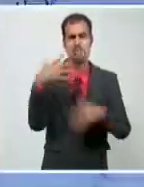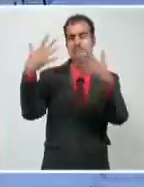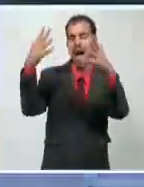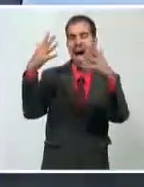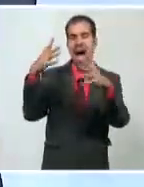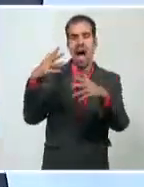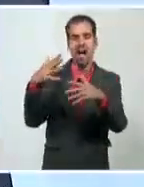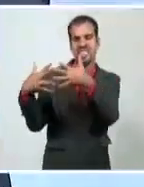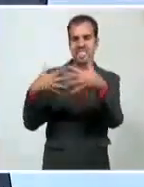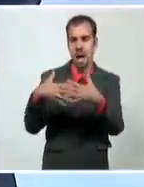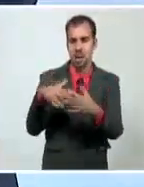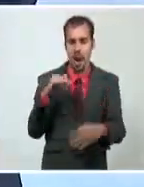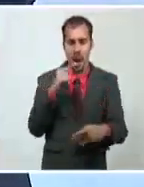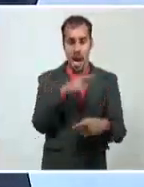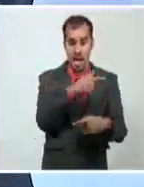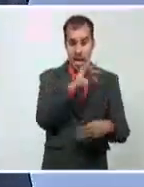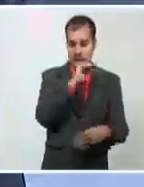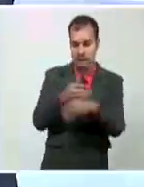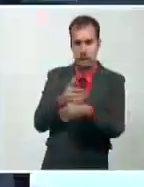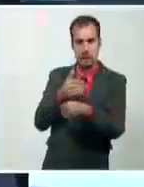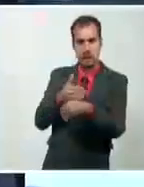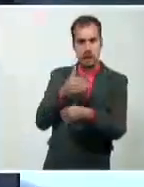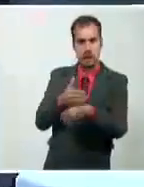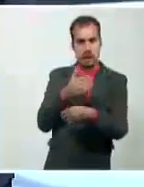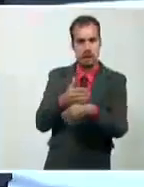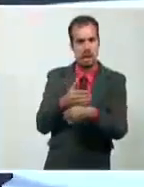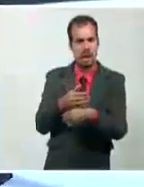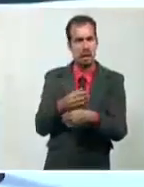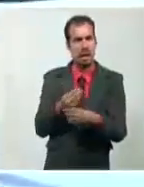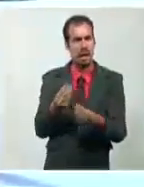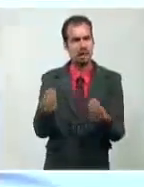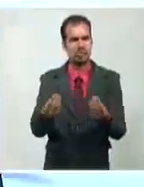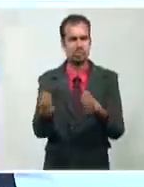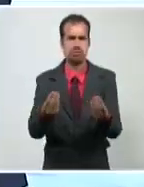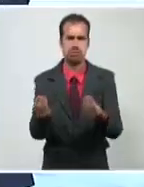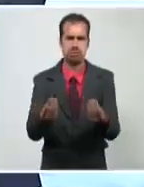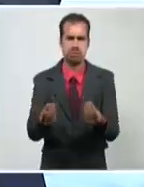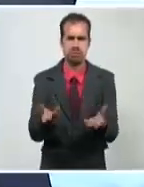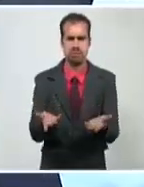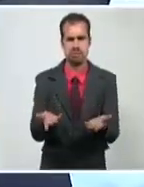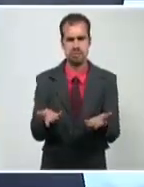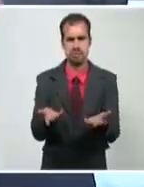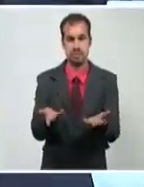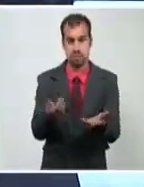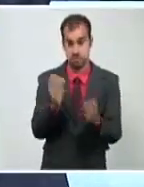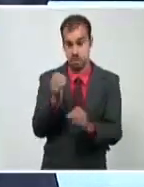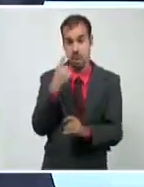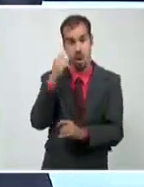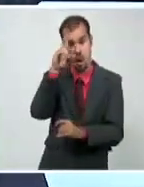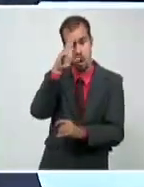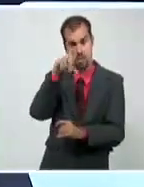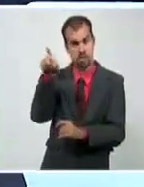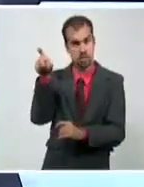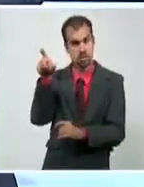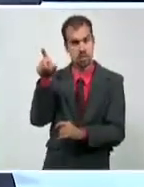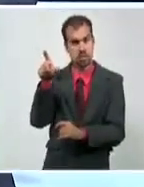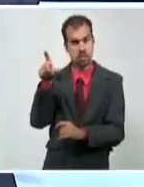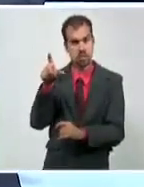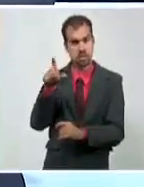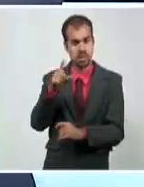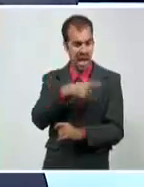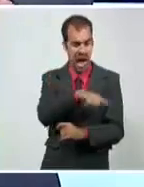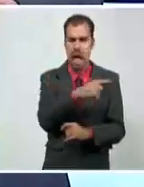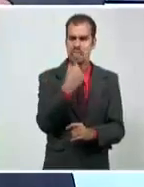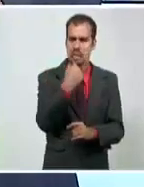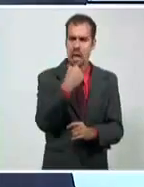Esa que no permite desarrollarnos más como nación, incluso en esos hospitales que ustedes están viendo ahí, que aplaude y que suscribe